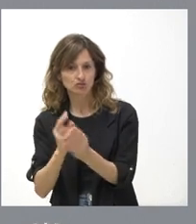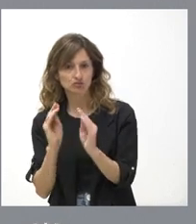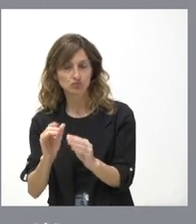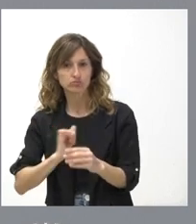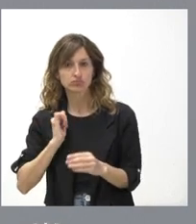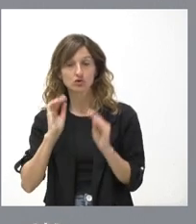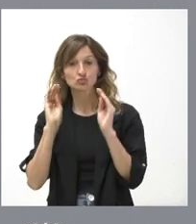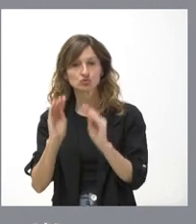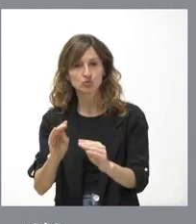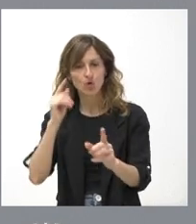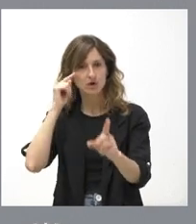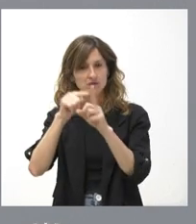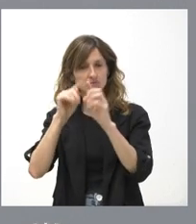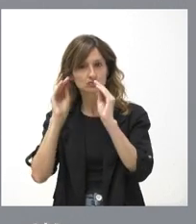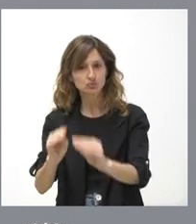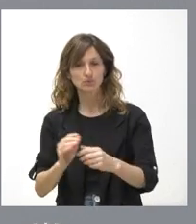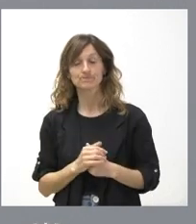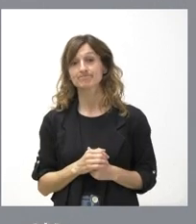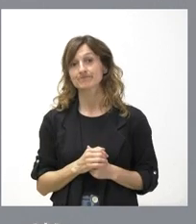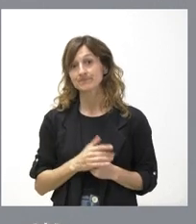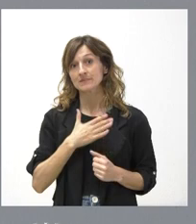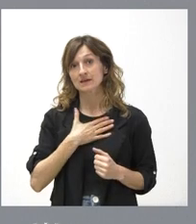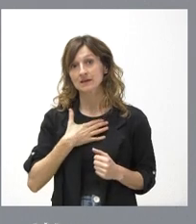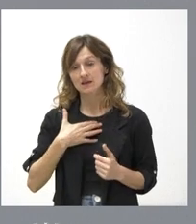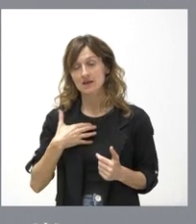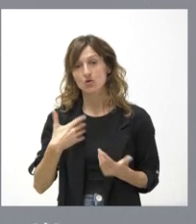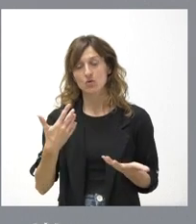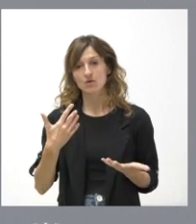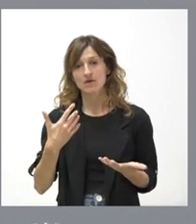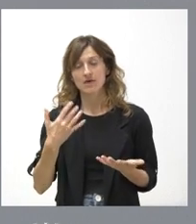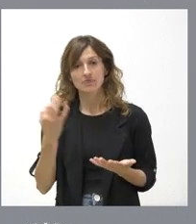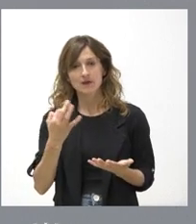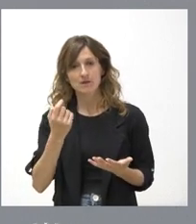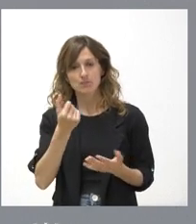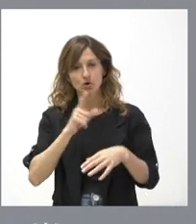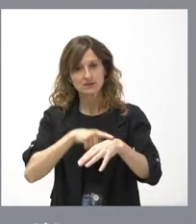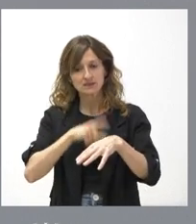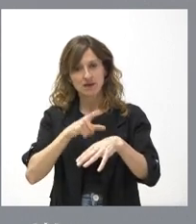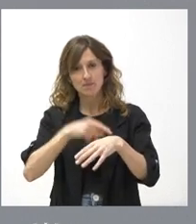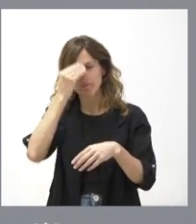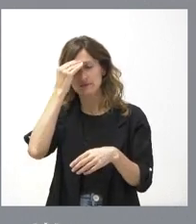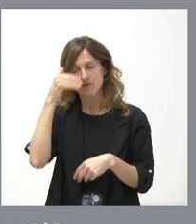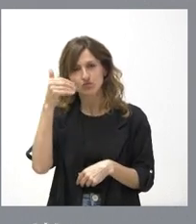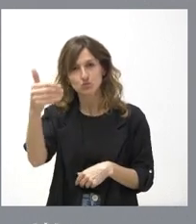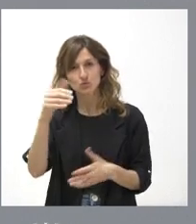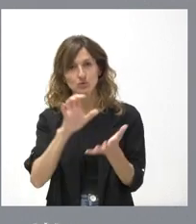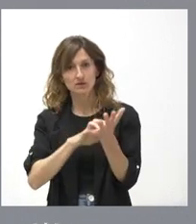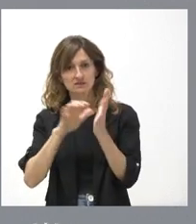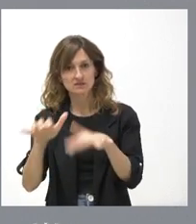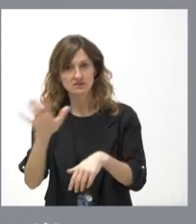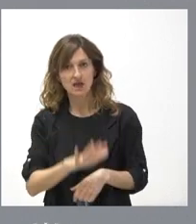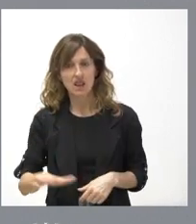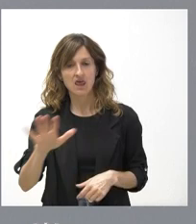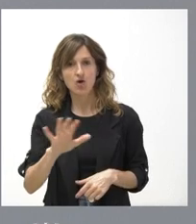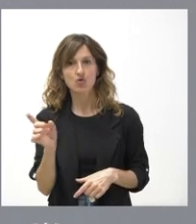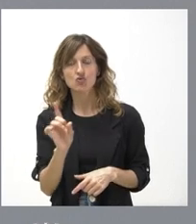oportunidades, sus propios objetivos. Creo que merece la pena dedicarle un tiempo a pensar sobre el futuro de Castilla y León y no